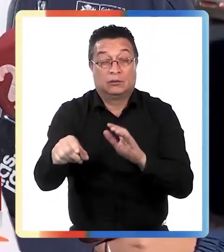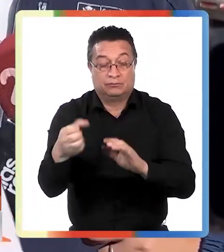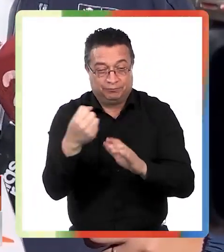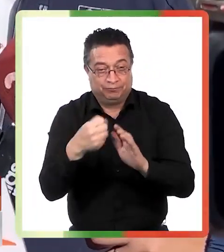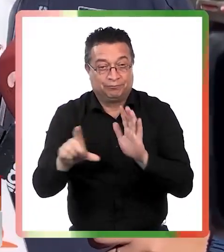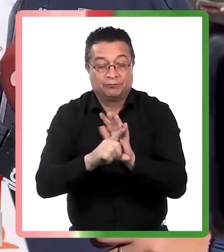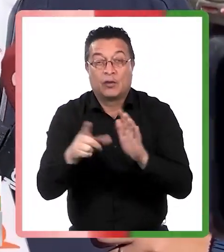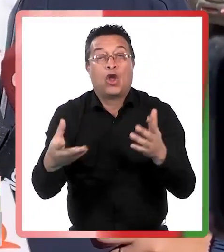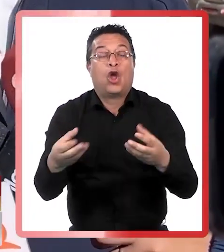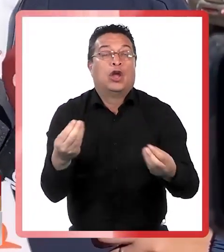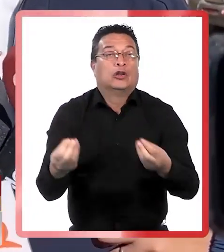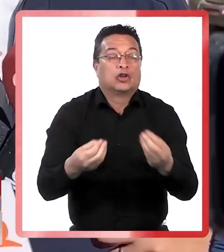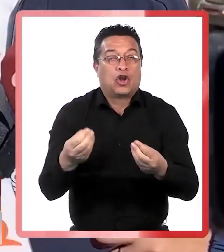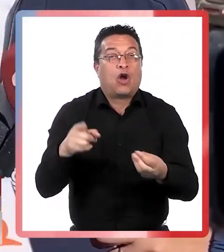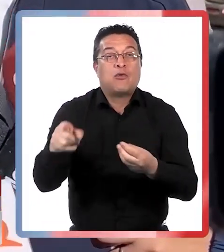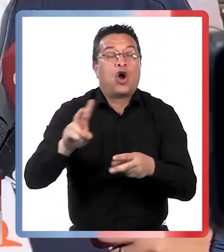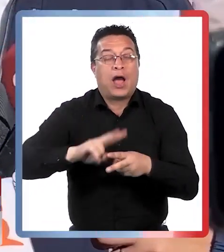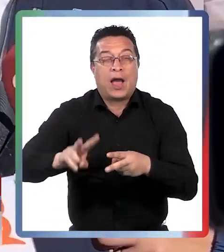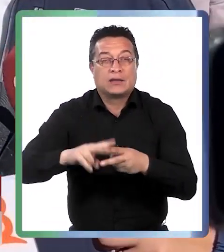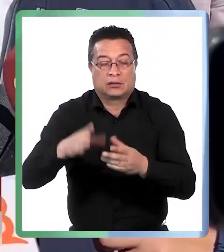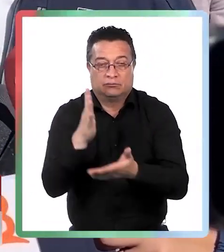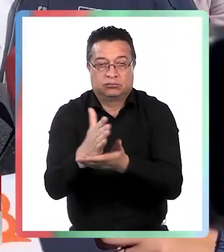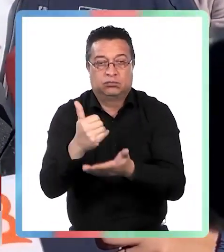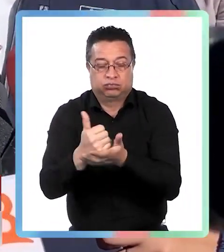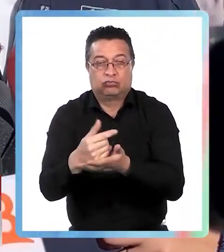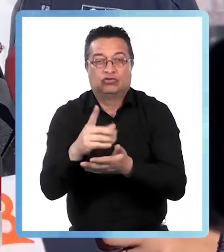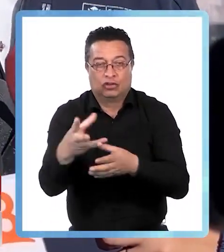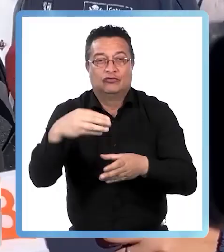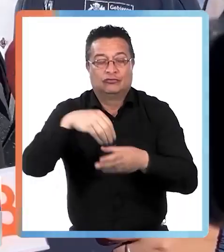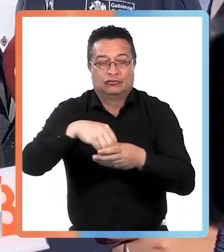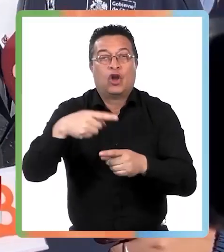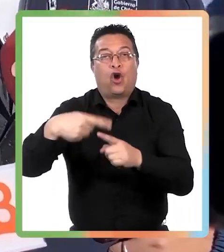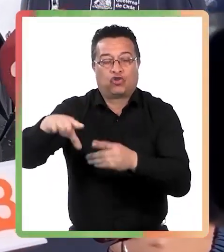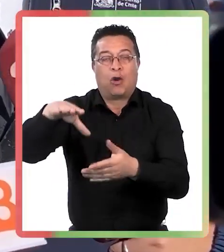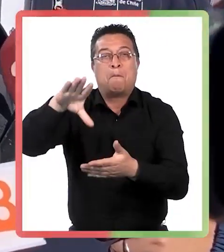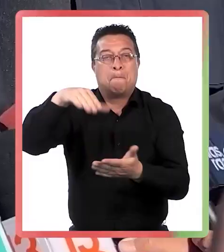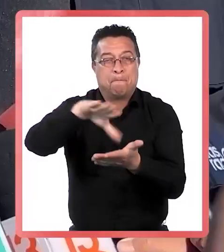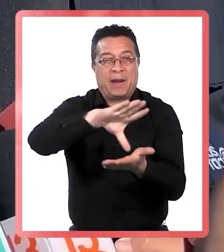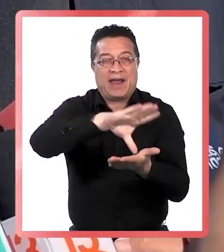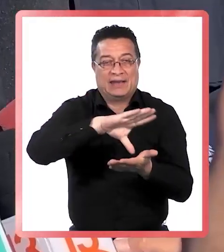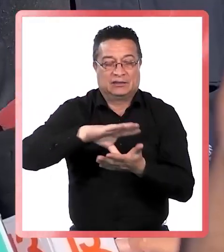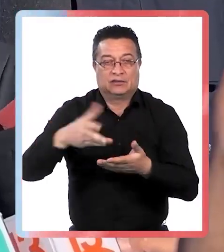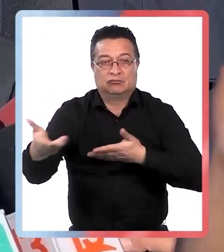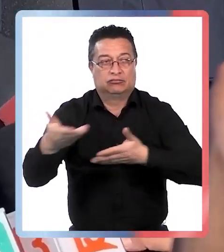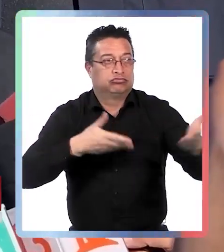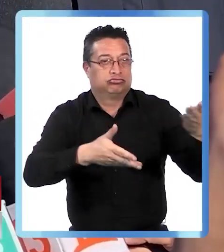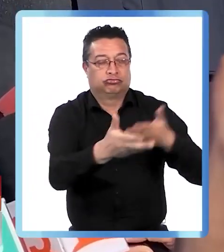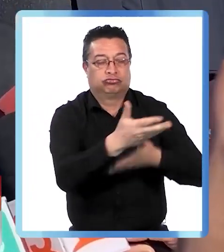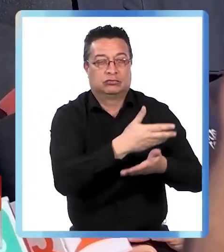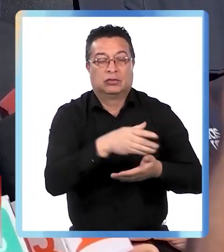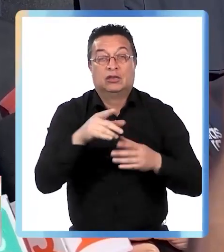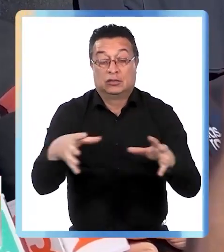cometían haciendo, digamos, operaciones que incluían territorios de otros países. Esta estructura criminal